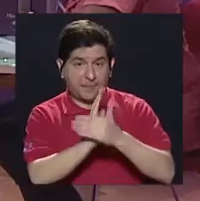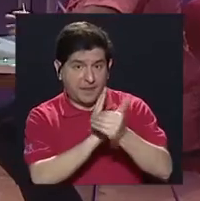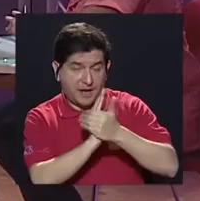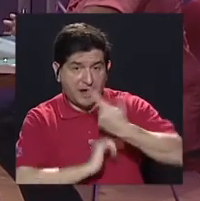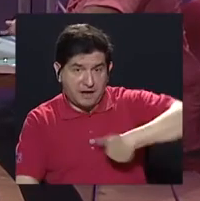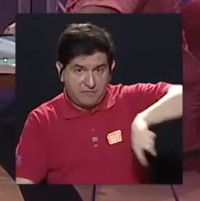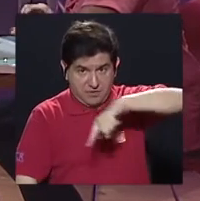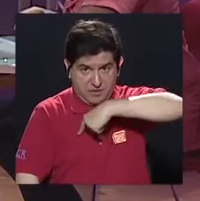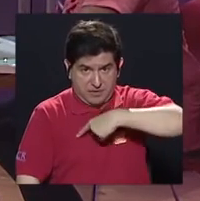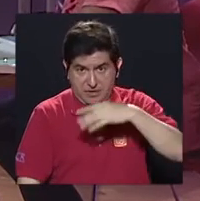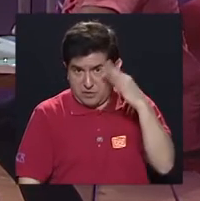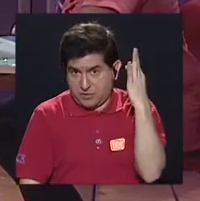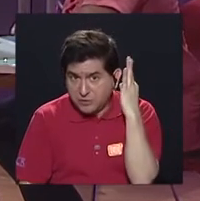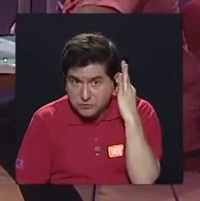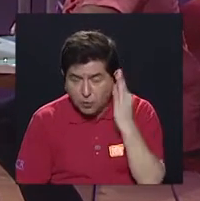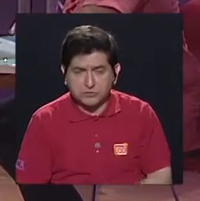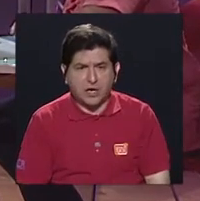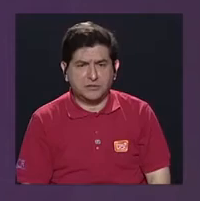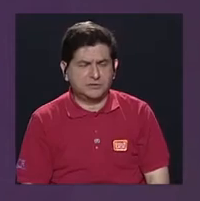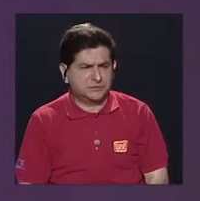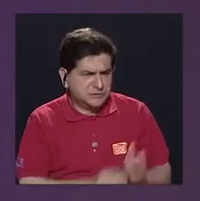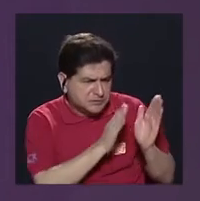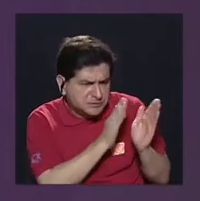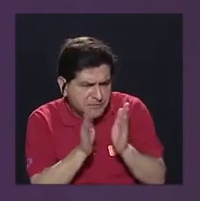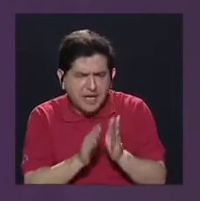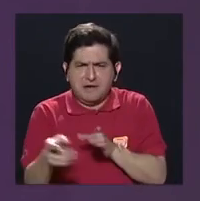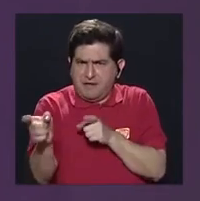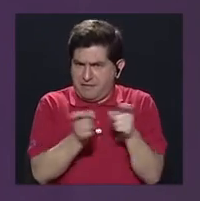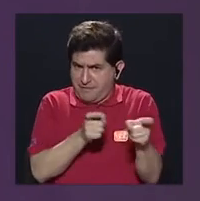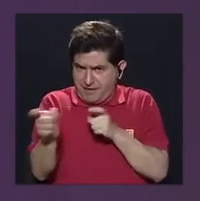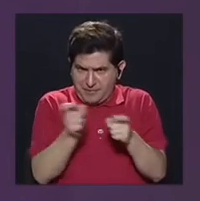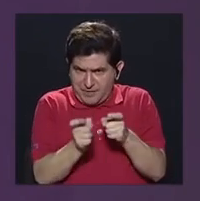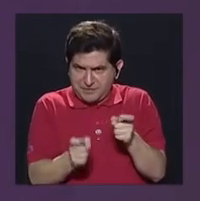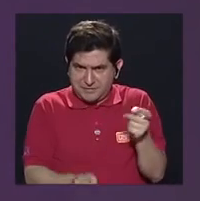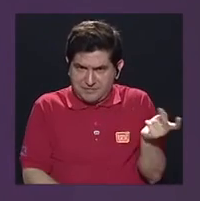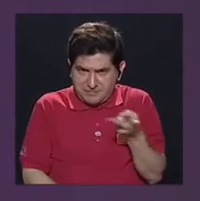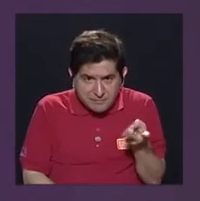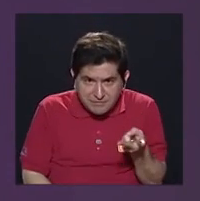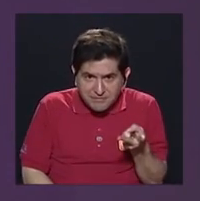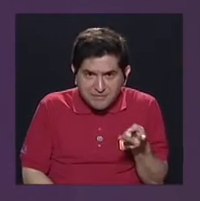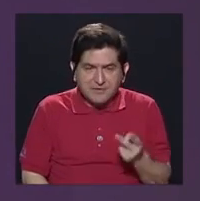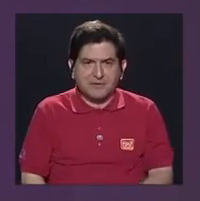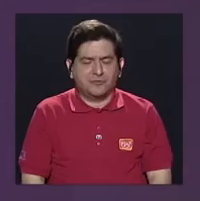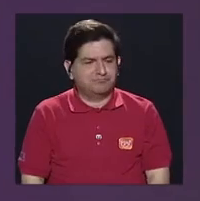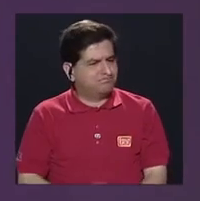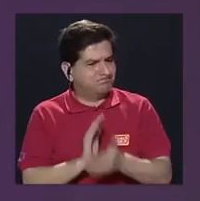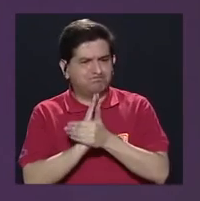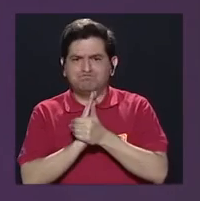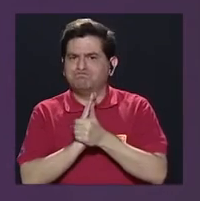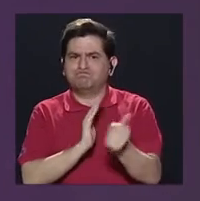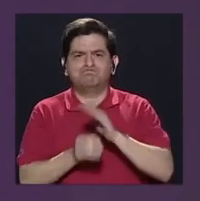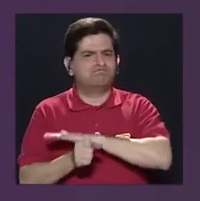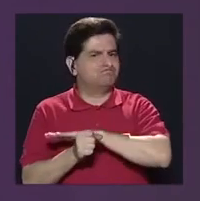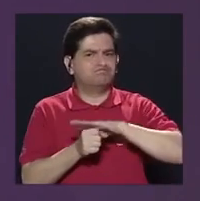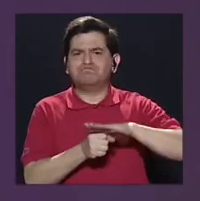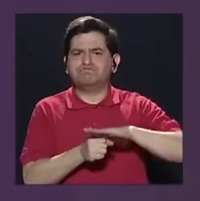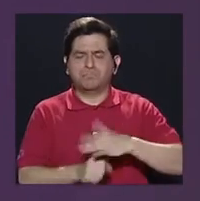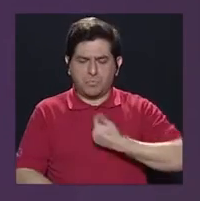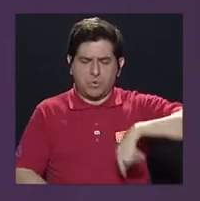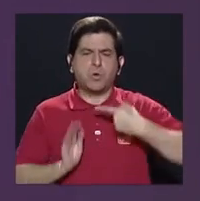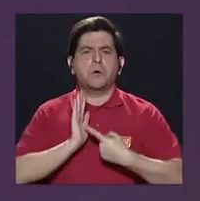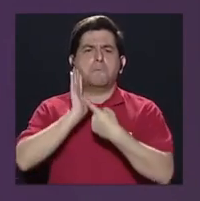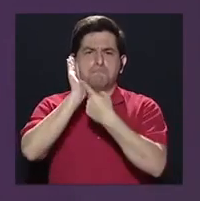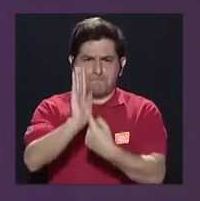que tenemos las mujeres para organizar, administrar, es suficiente para poder